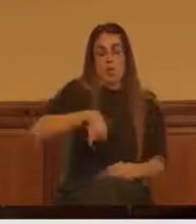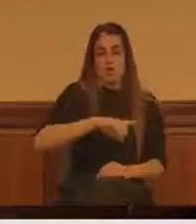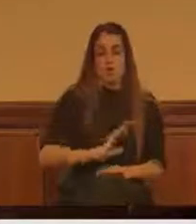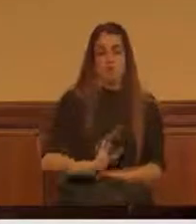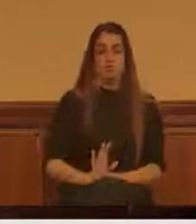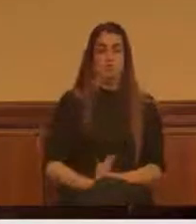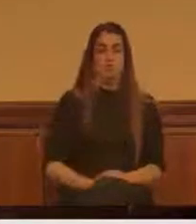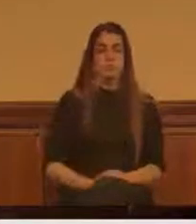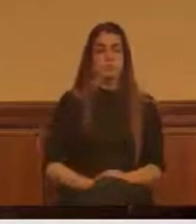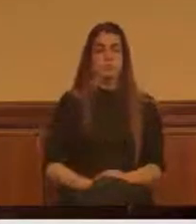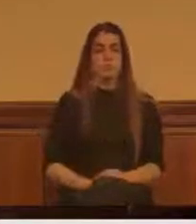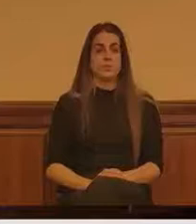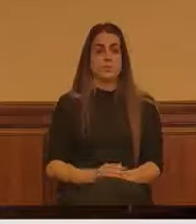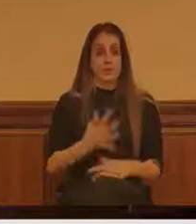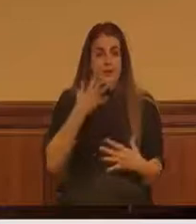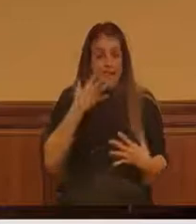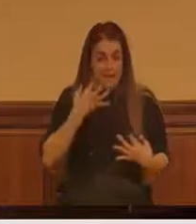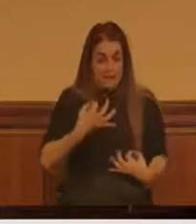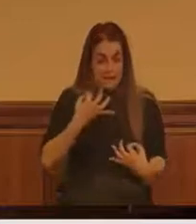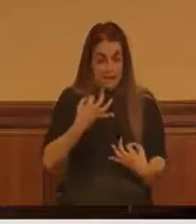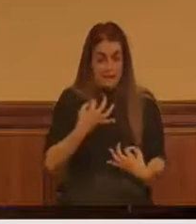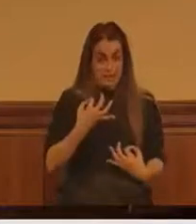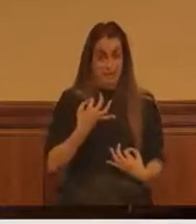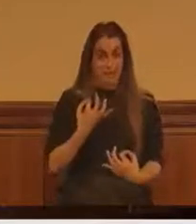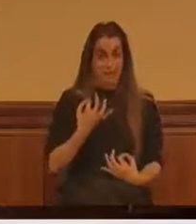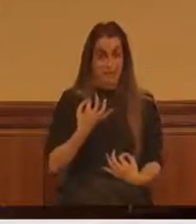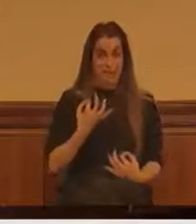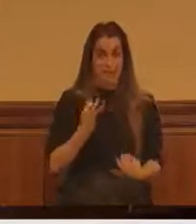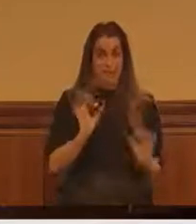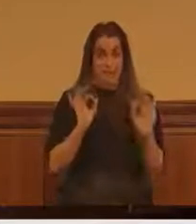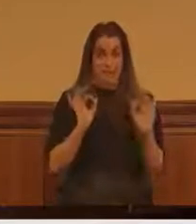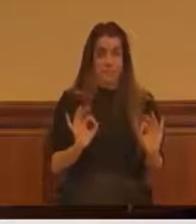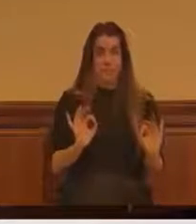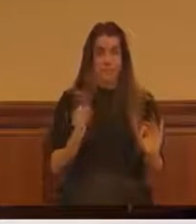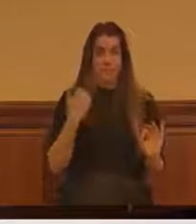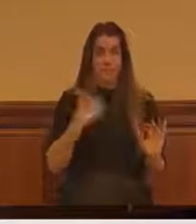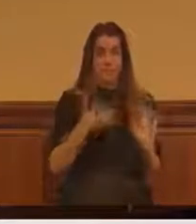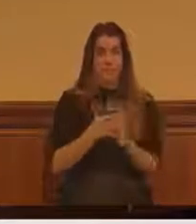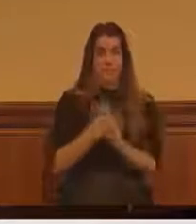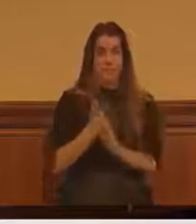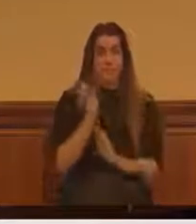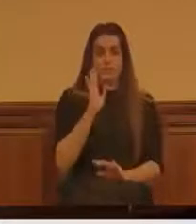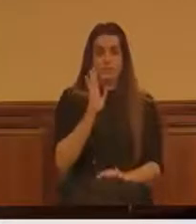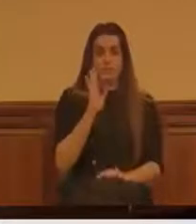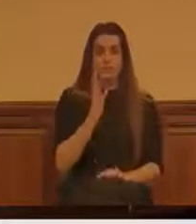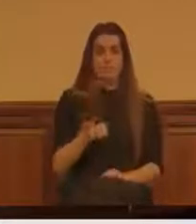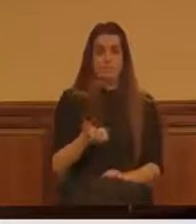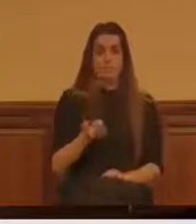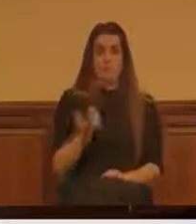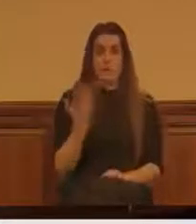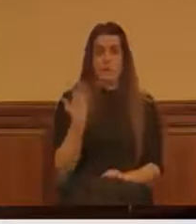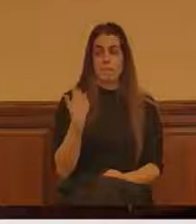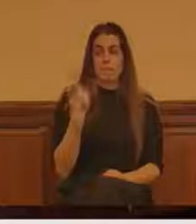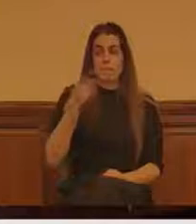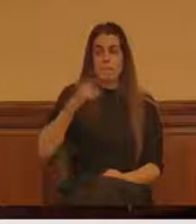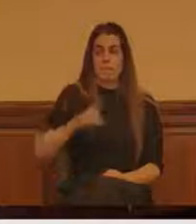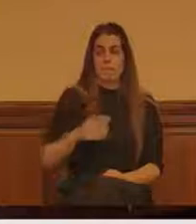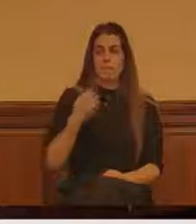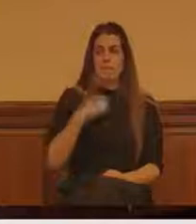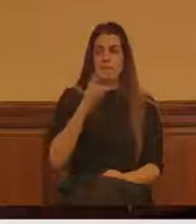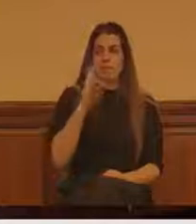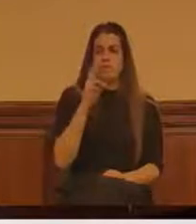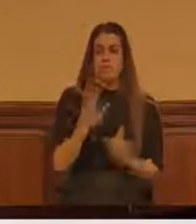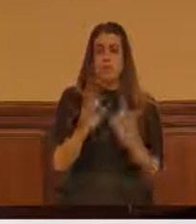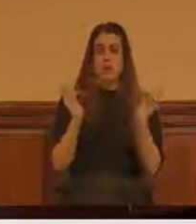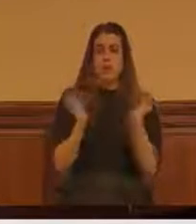Pero la realidad es tal cual. Ya vieron ustedes el mes pasado, también en el pleno de